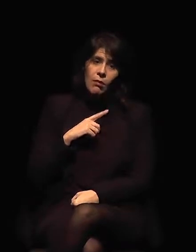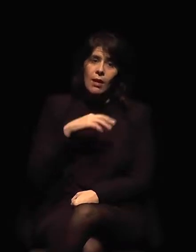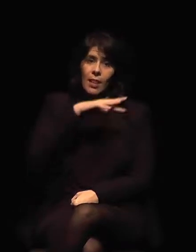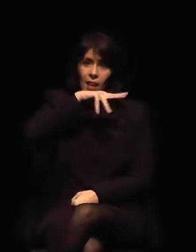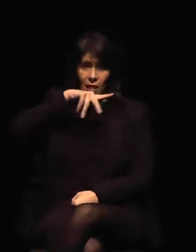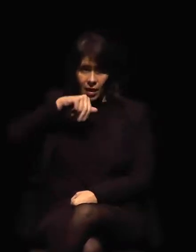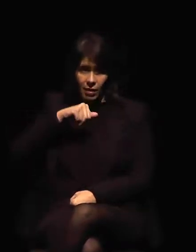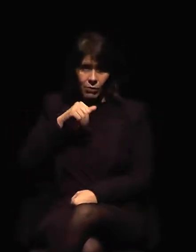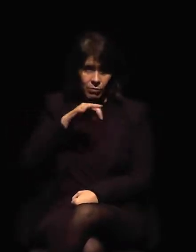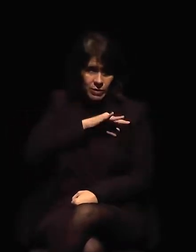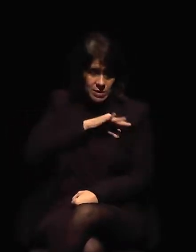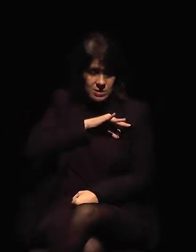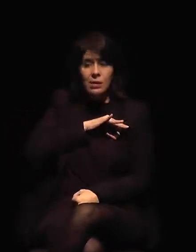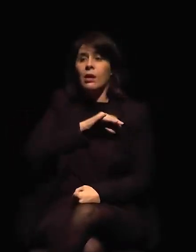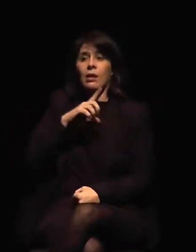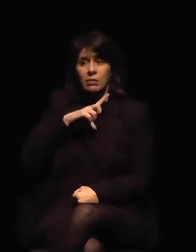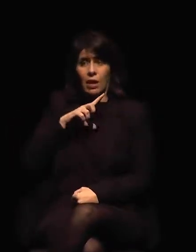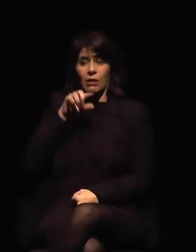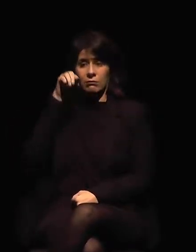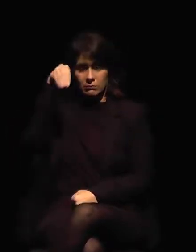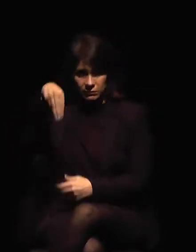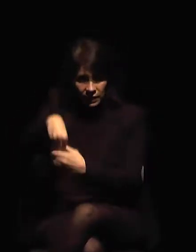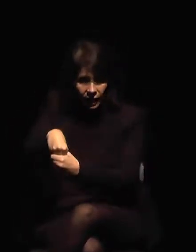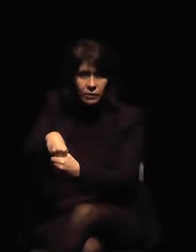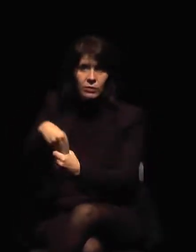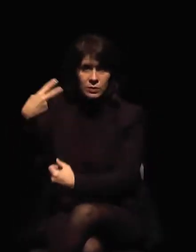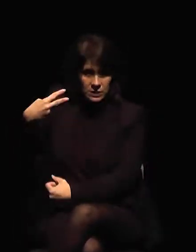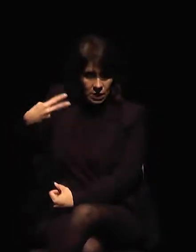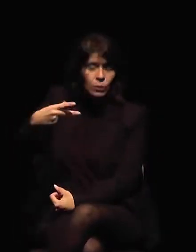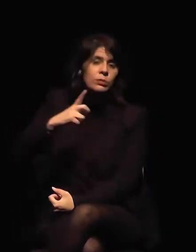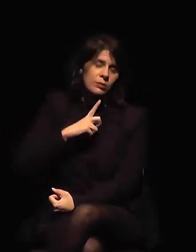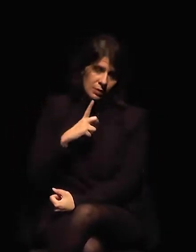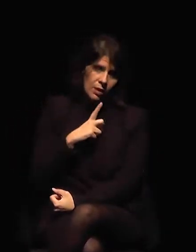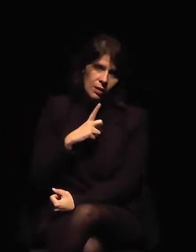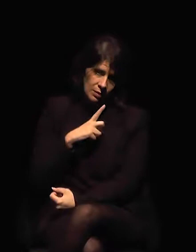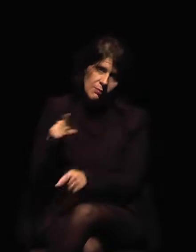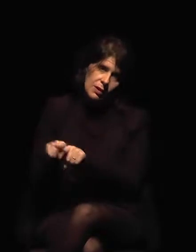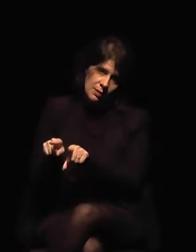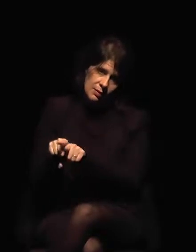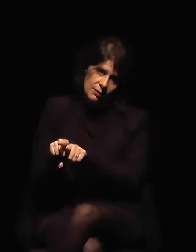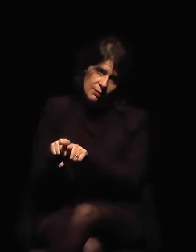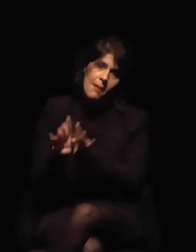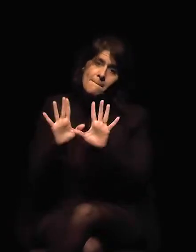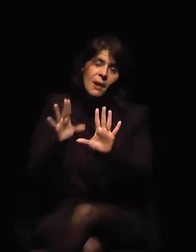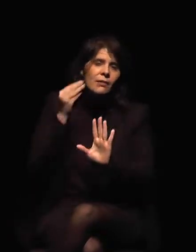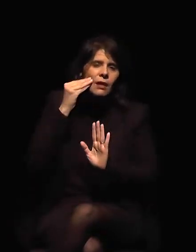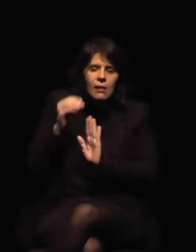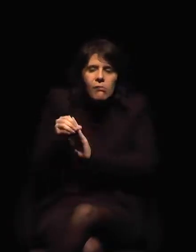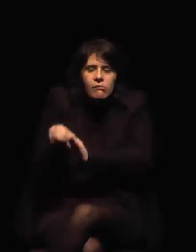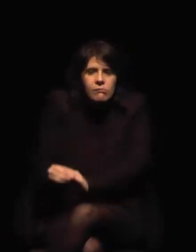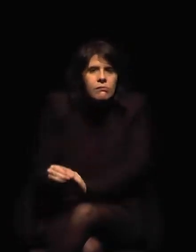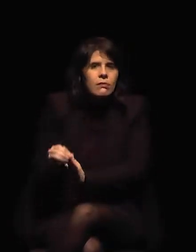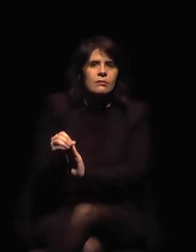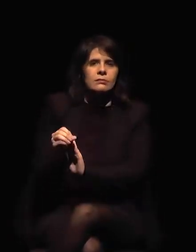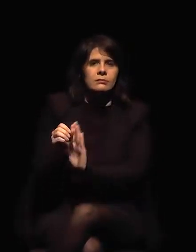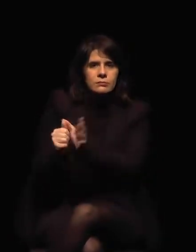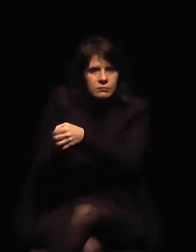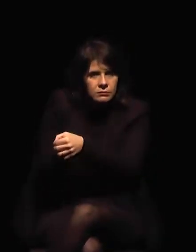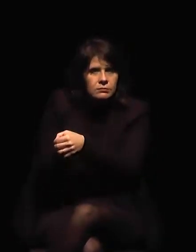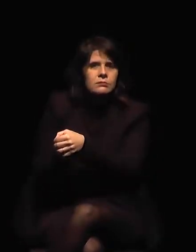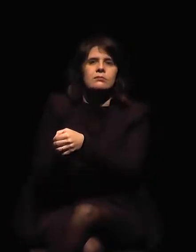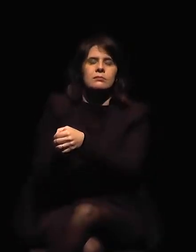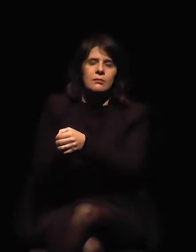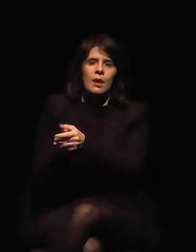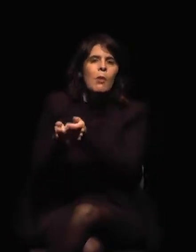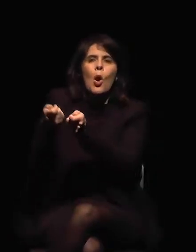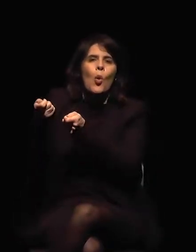represión, ya que no existe ningún control de comercio exterior en este punto. Lo que